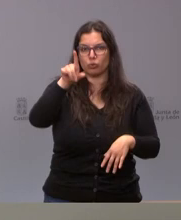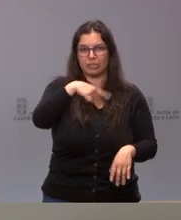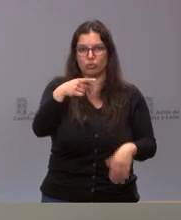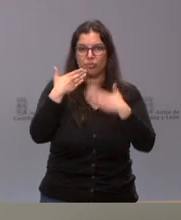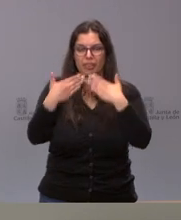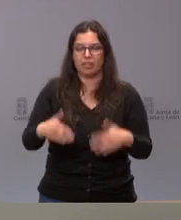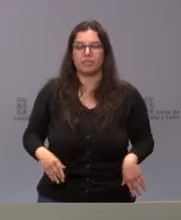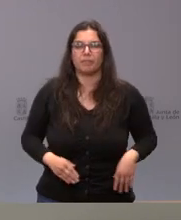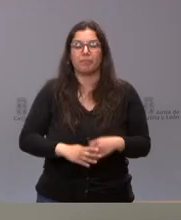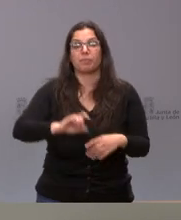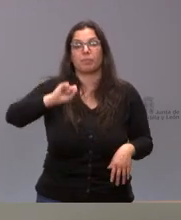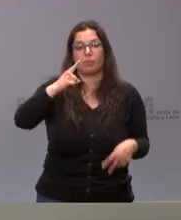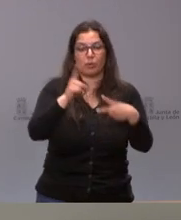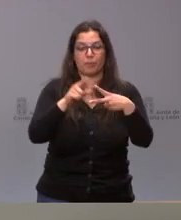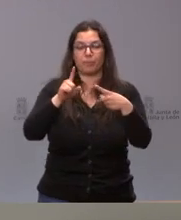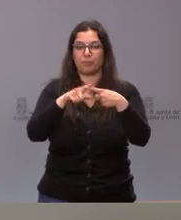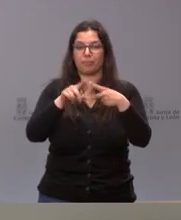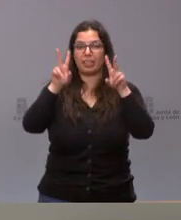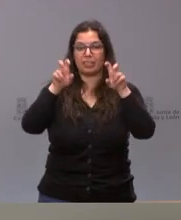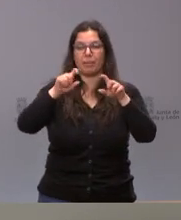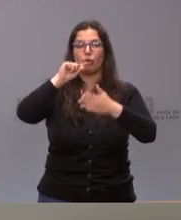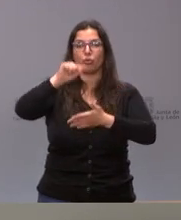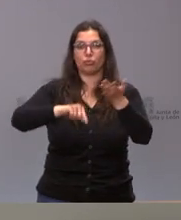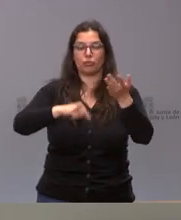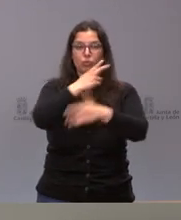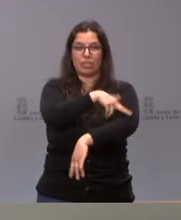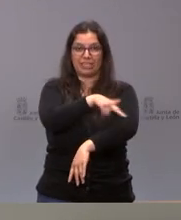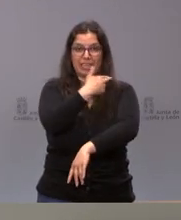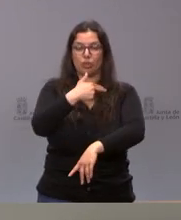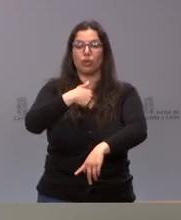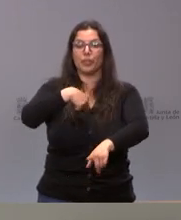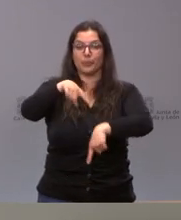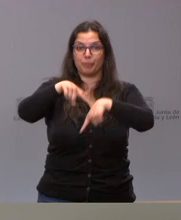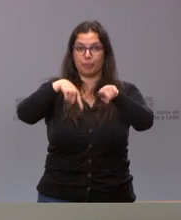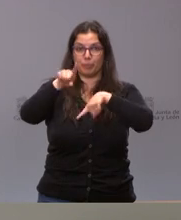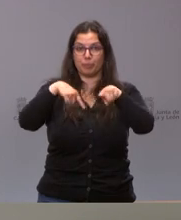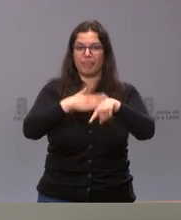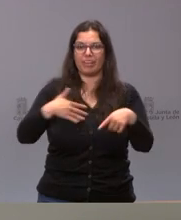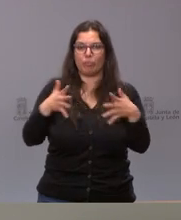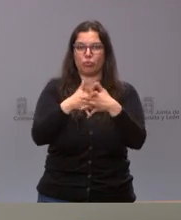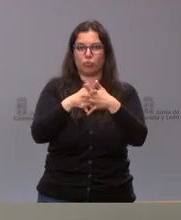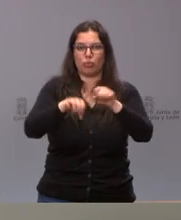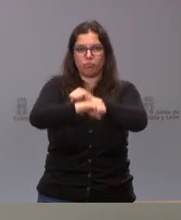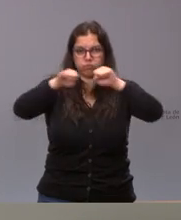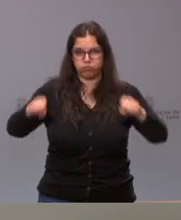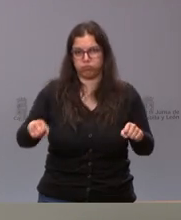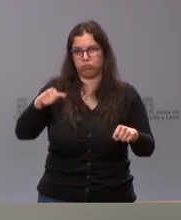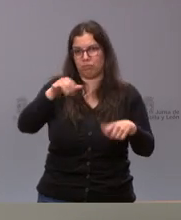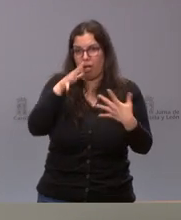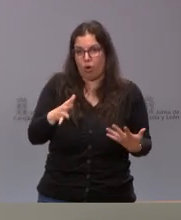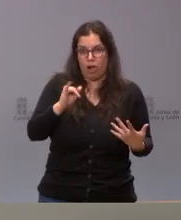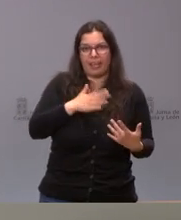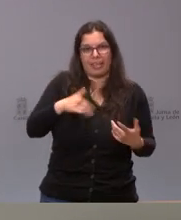en primer lugar el contrato sanitario nuestra idea lógicamente es reforzar la estructura de transporte sanitario que tenemos actualmente en la comunidad